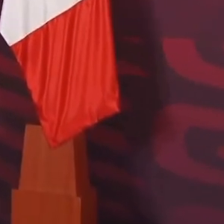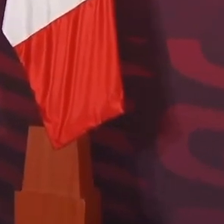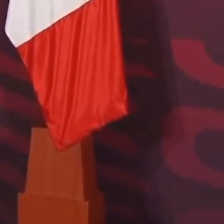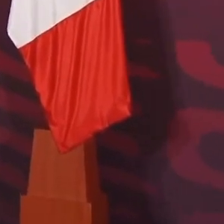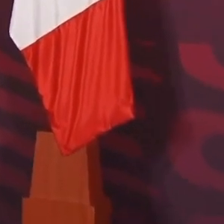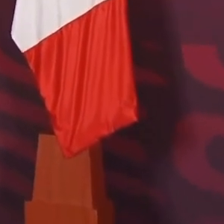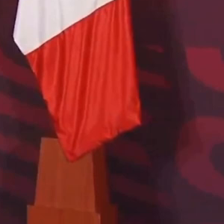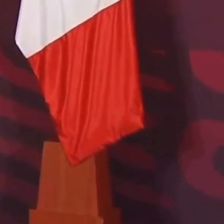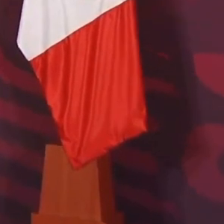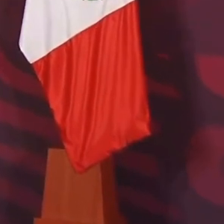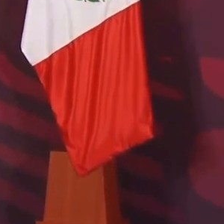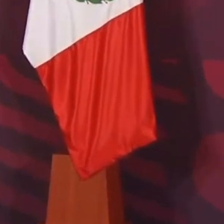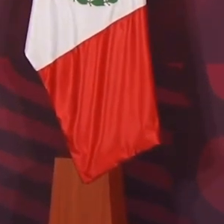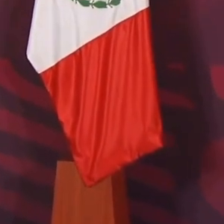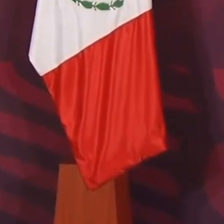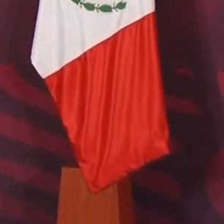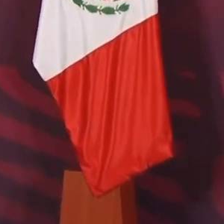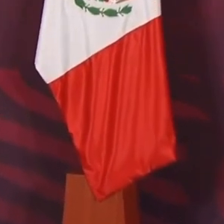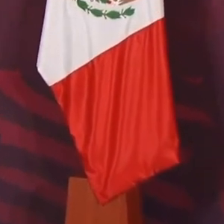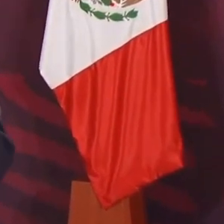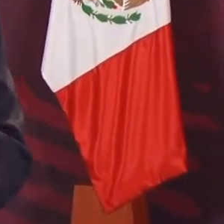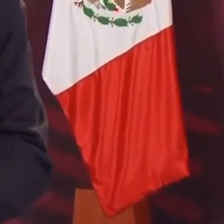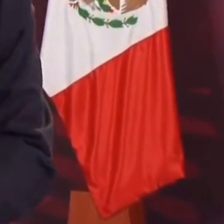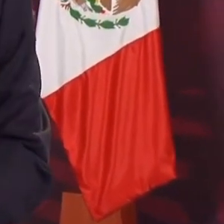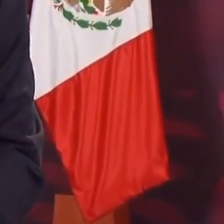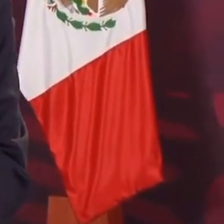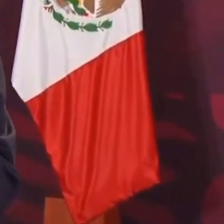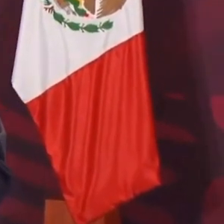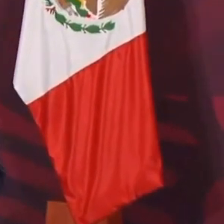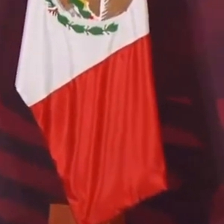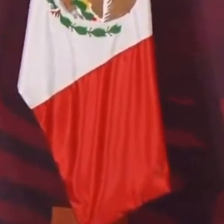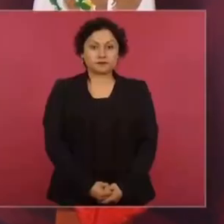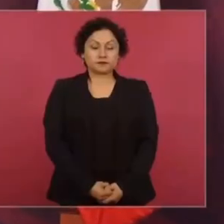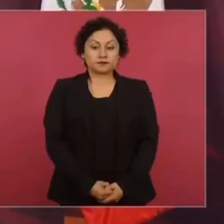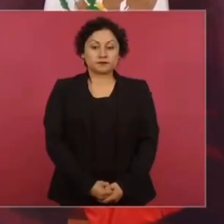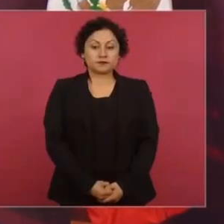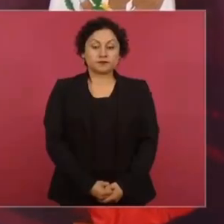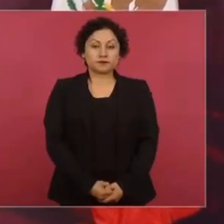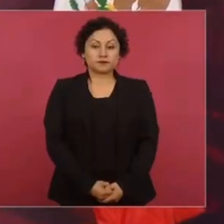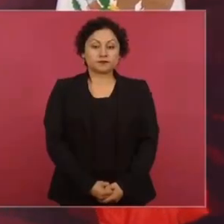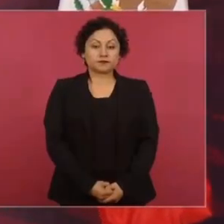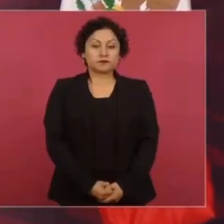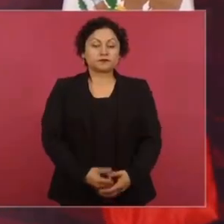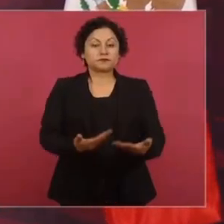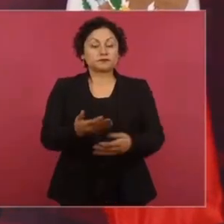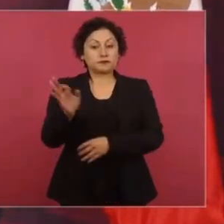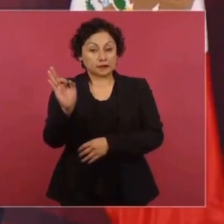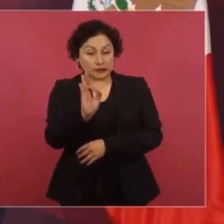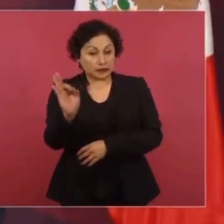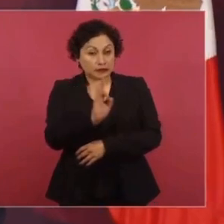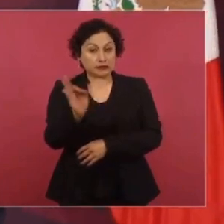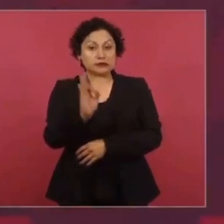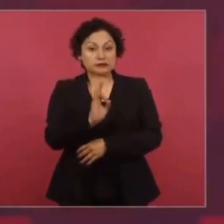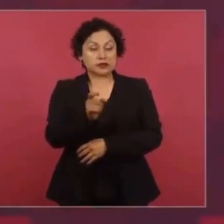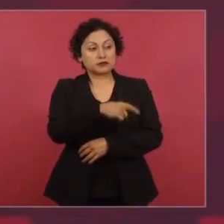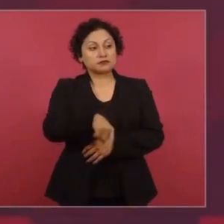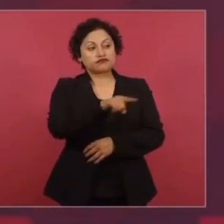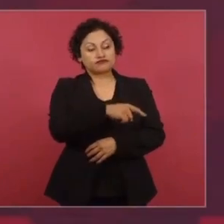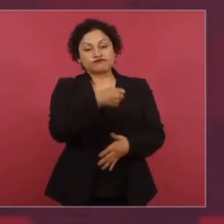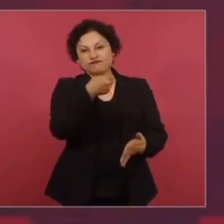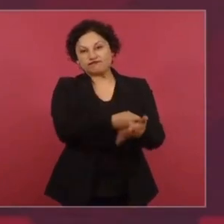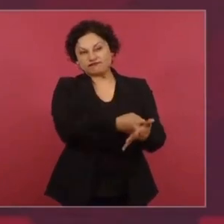También comentarles que puede darse el hecho de que haya una especie de reclutamiento forzado, una leva